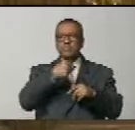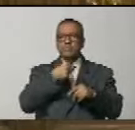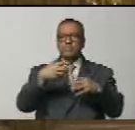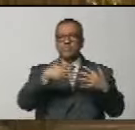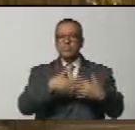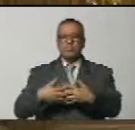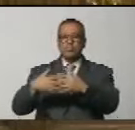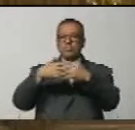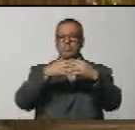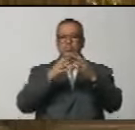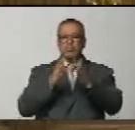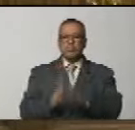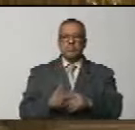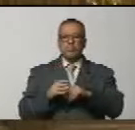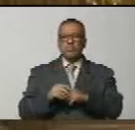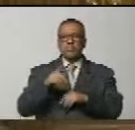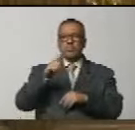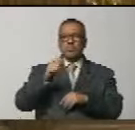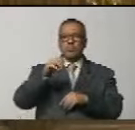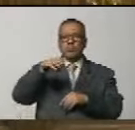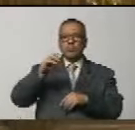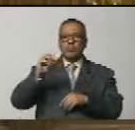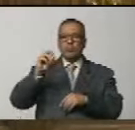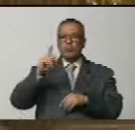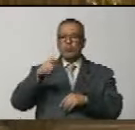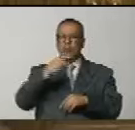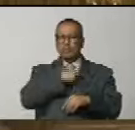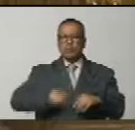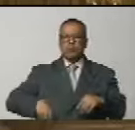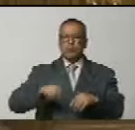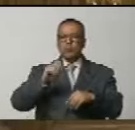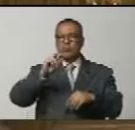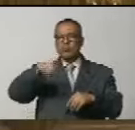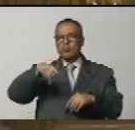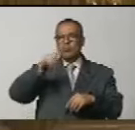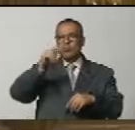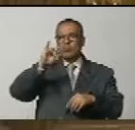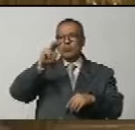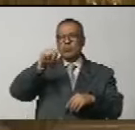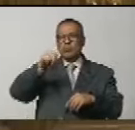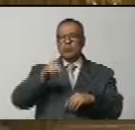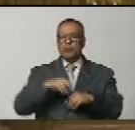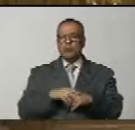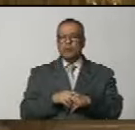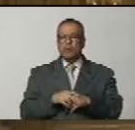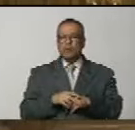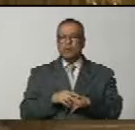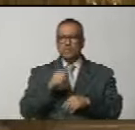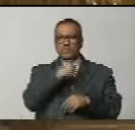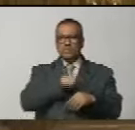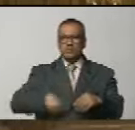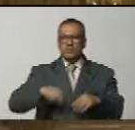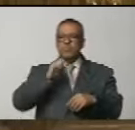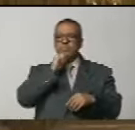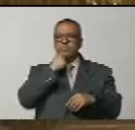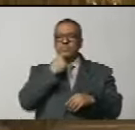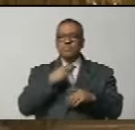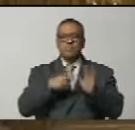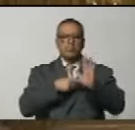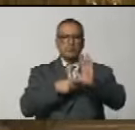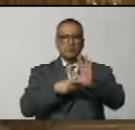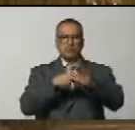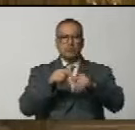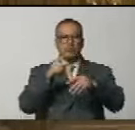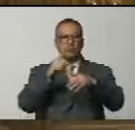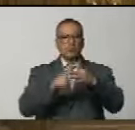norteamericano Tucker Carlson al presidente Putin, donde el presidente ruso plantea